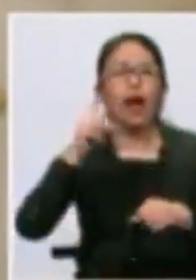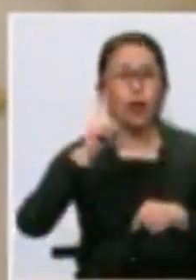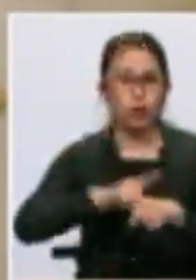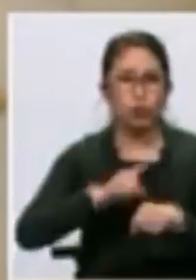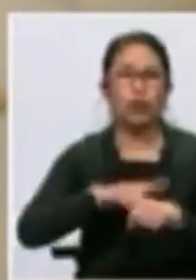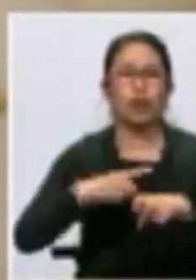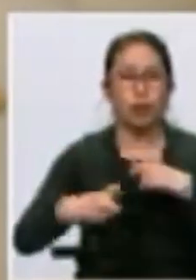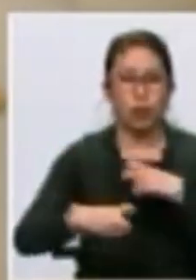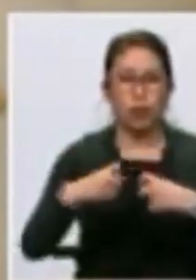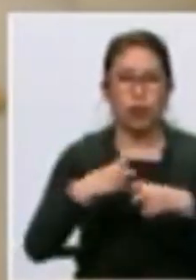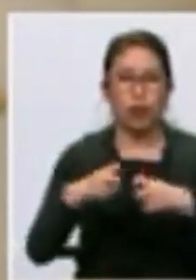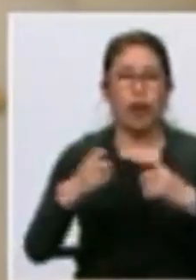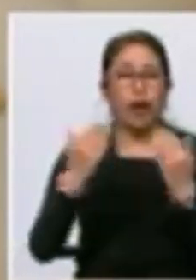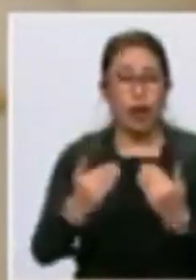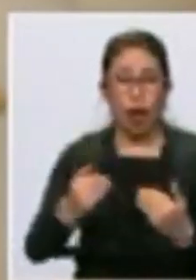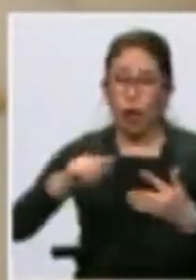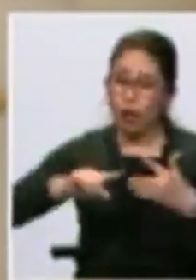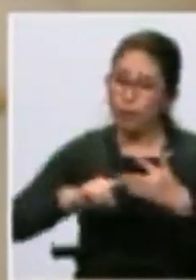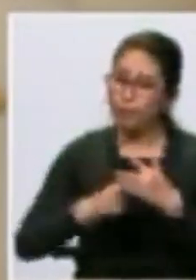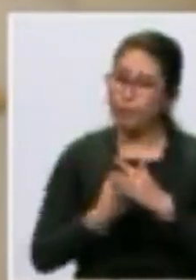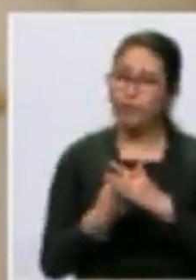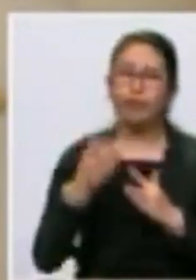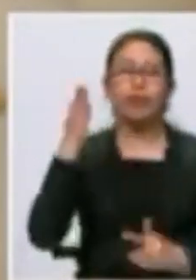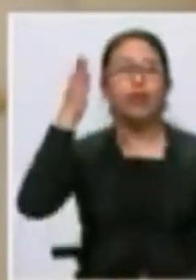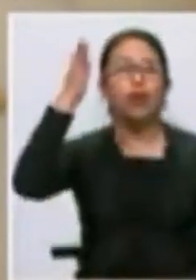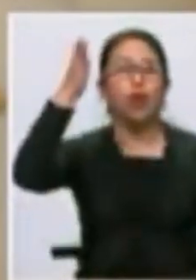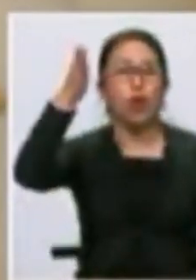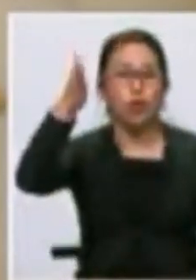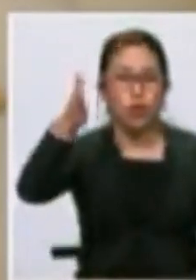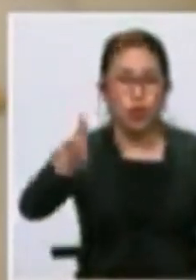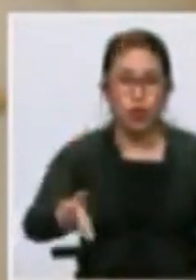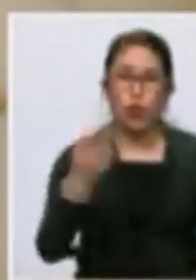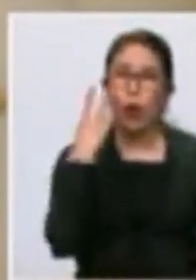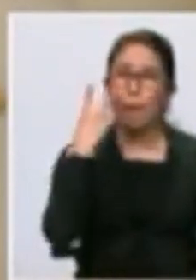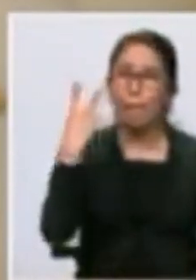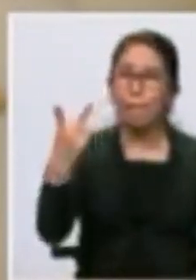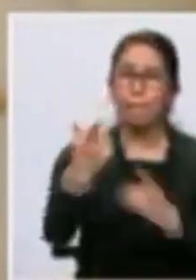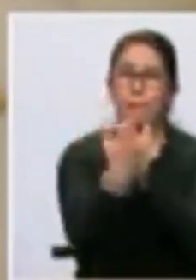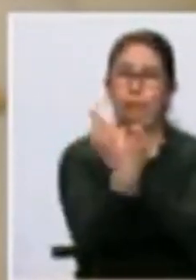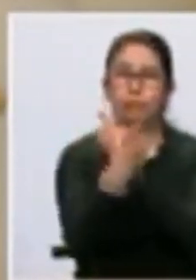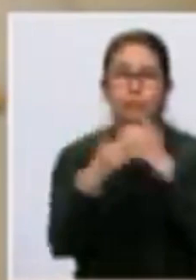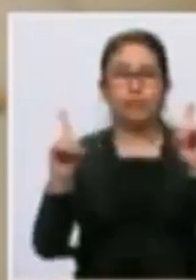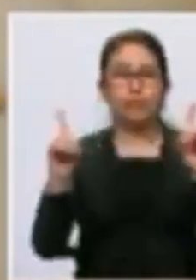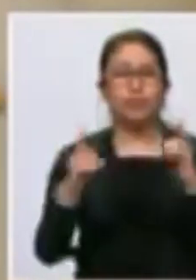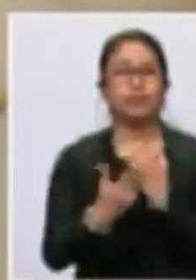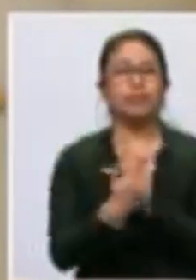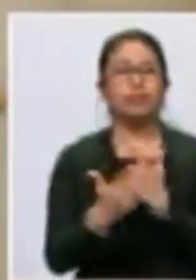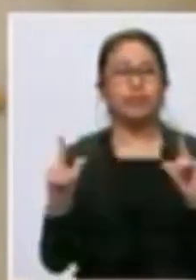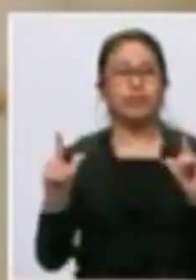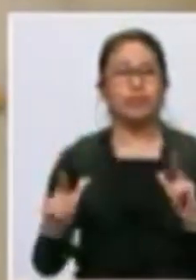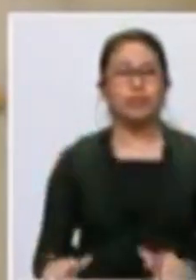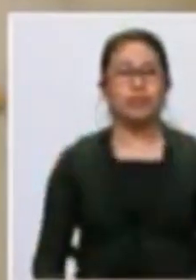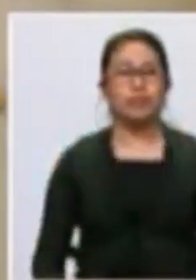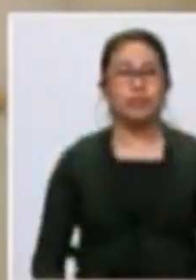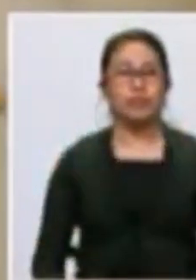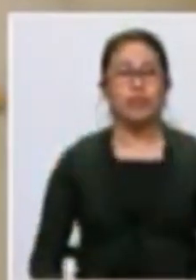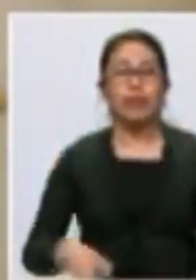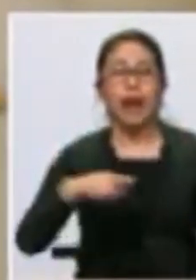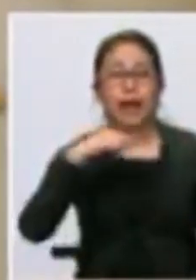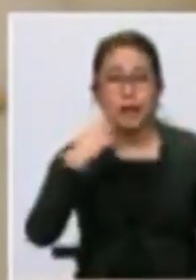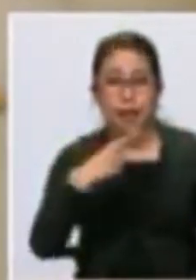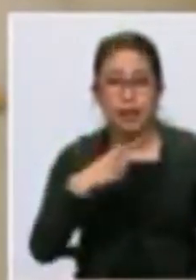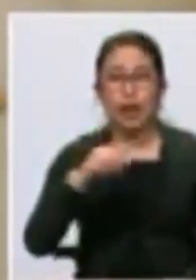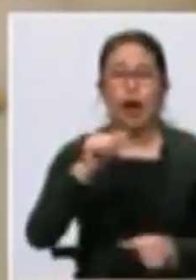comenzar un tiempo que mira con alegría y esperanza a la democracia y a la libertad. También quiero decirle al